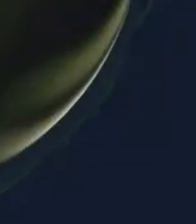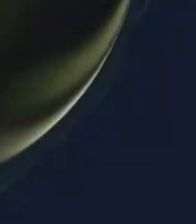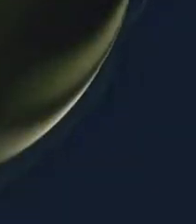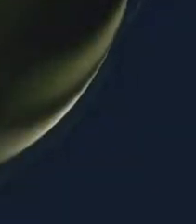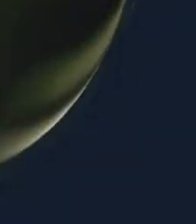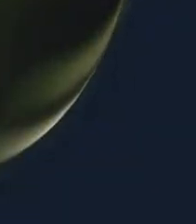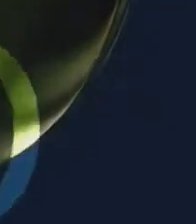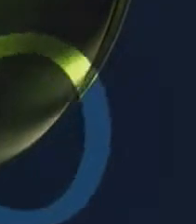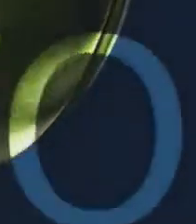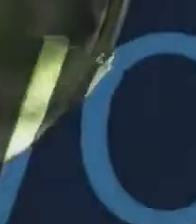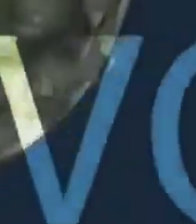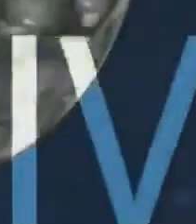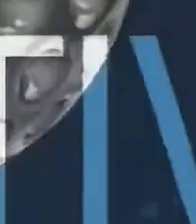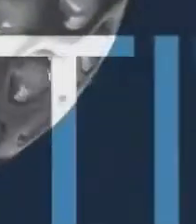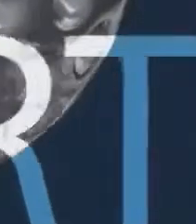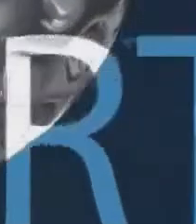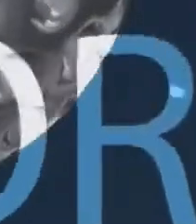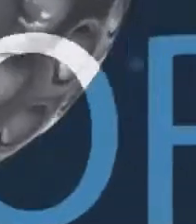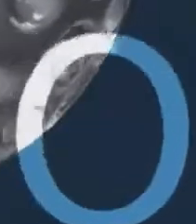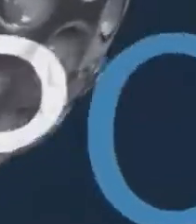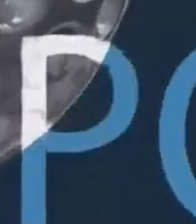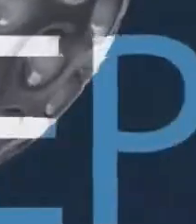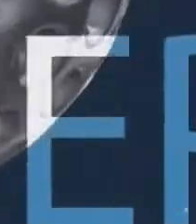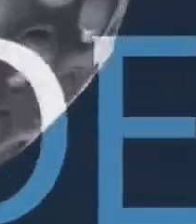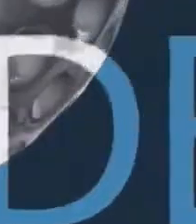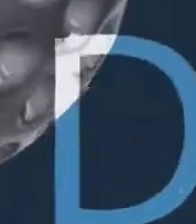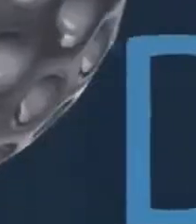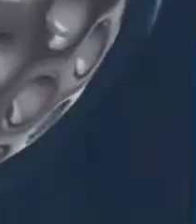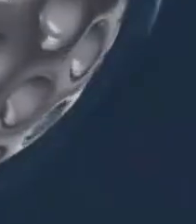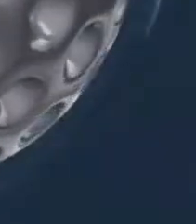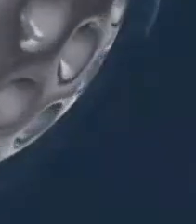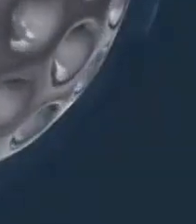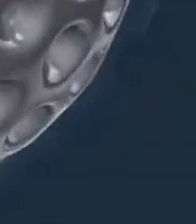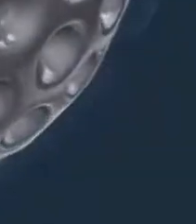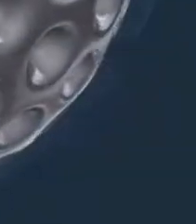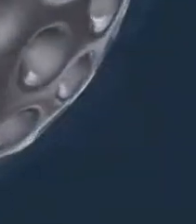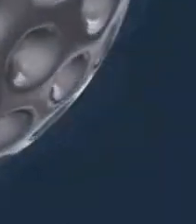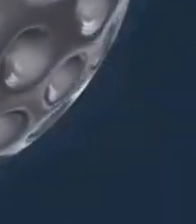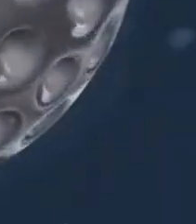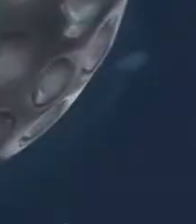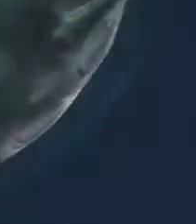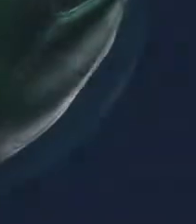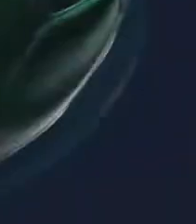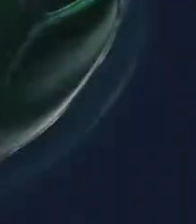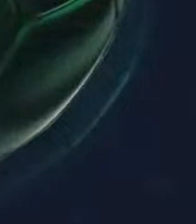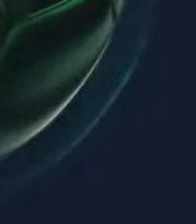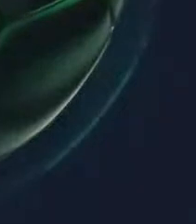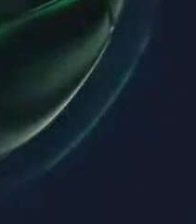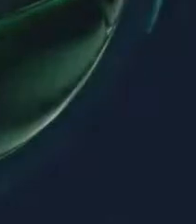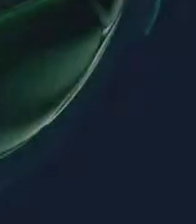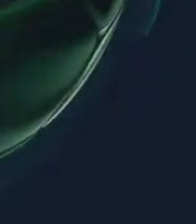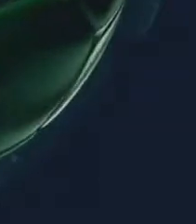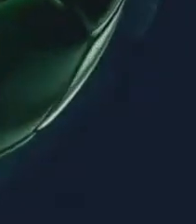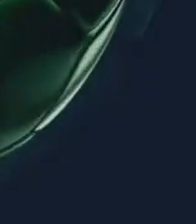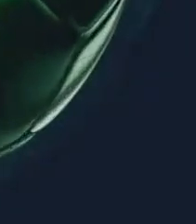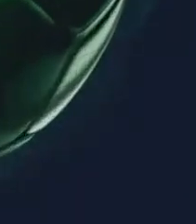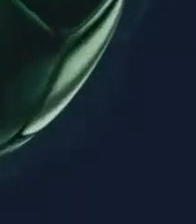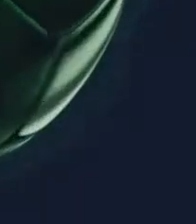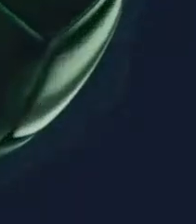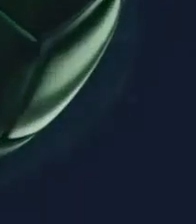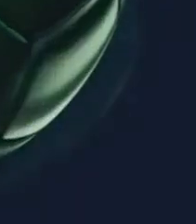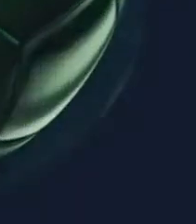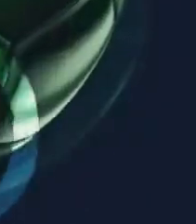Y Alfonso Barco Ingresa al área Amaga dos veces a Schuller Lo llevó y lo trajo a Schuller En la acción Ahí la maniobra